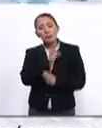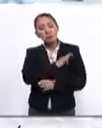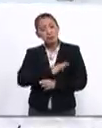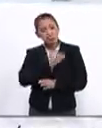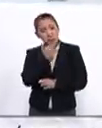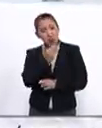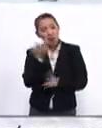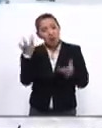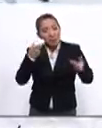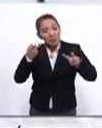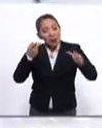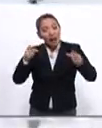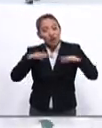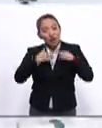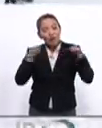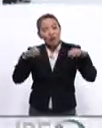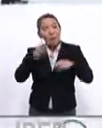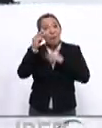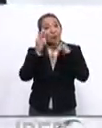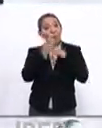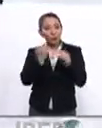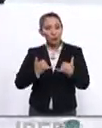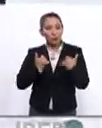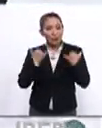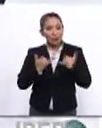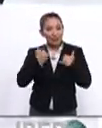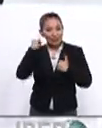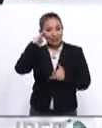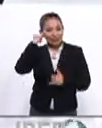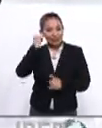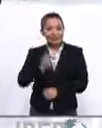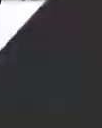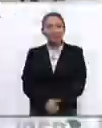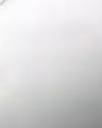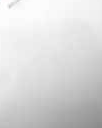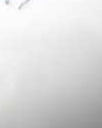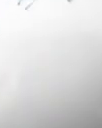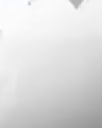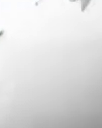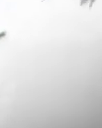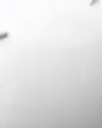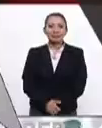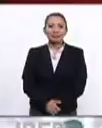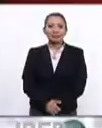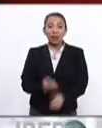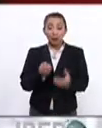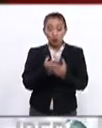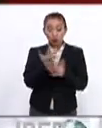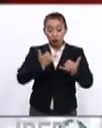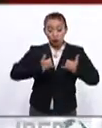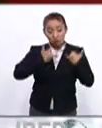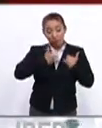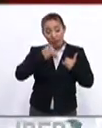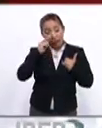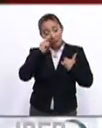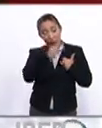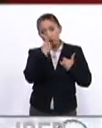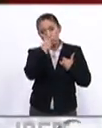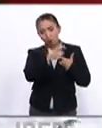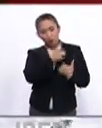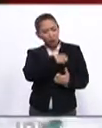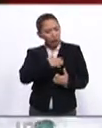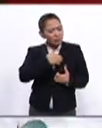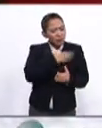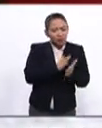felicitación por haber realizado un encuentro mundial de la juventud indígena. Las nuevas generaciones desde su